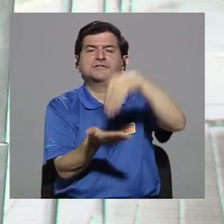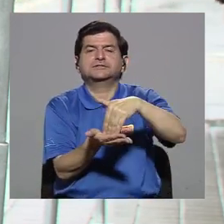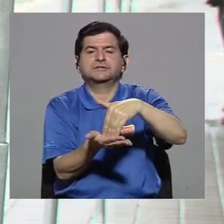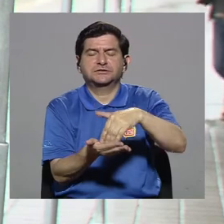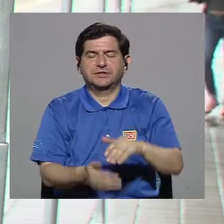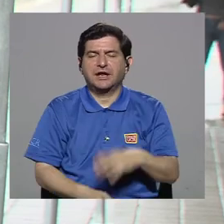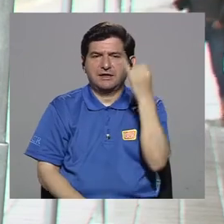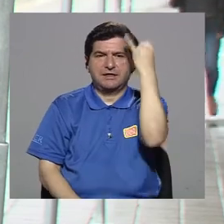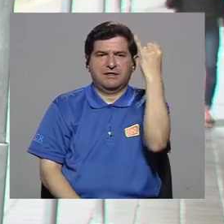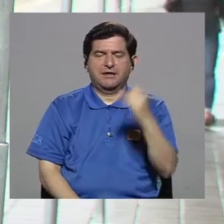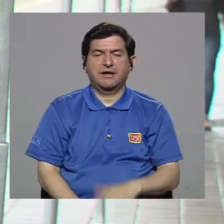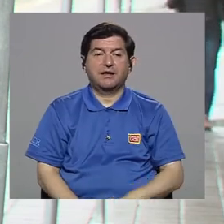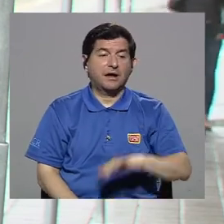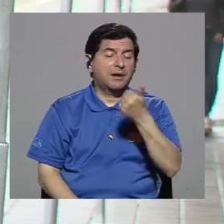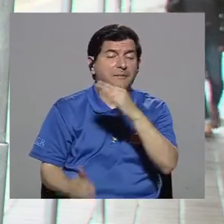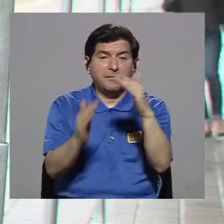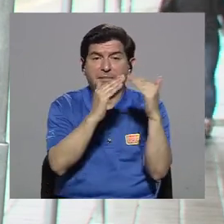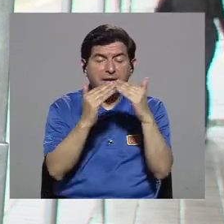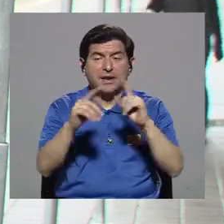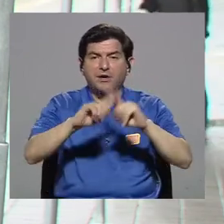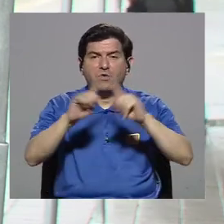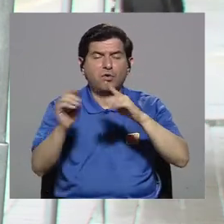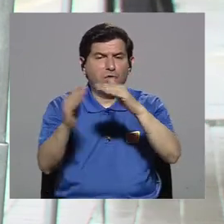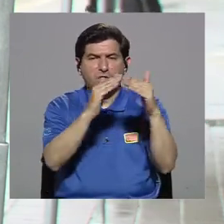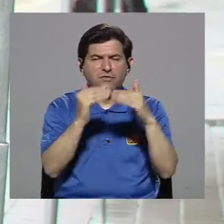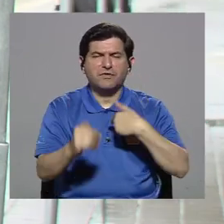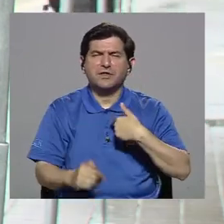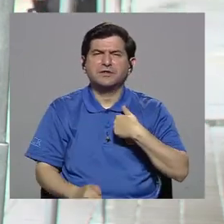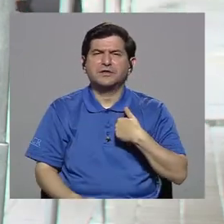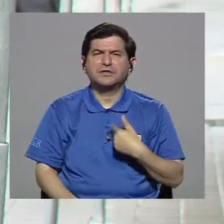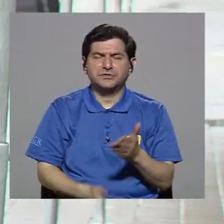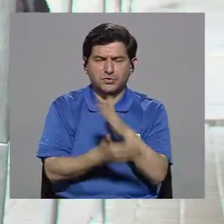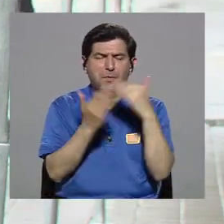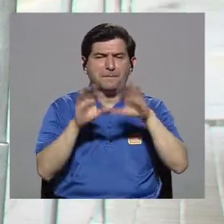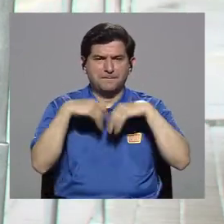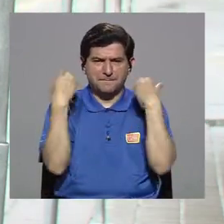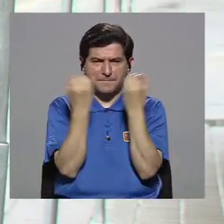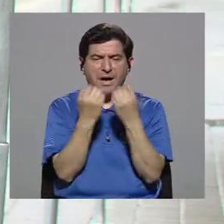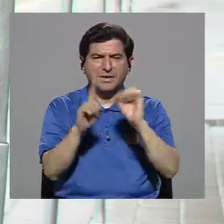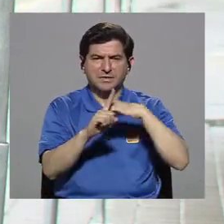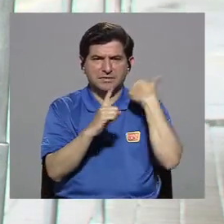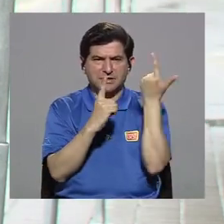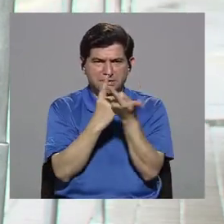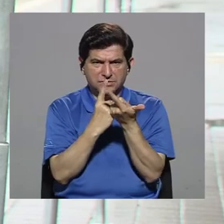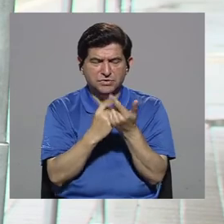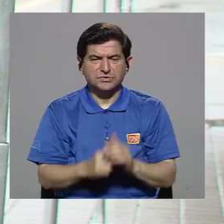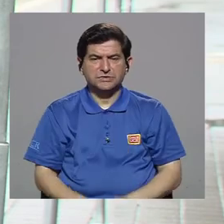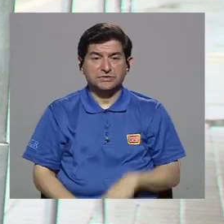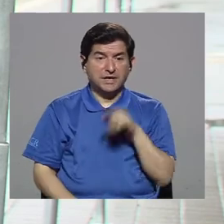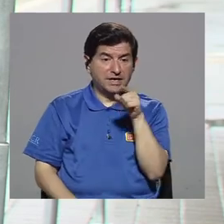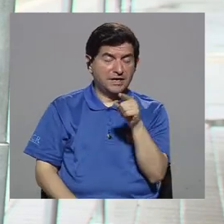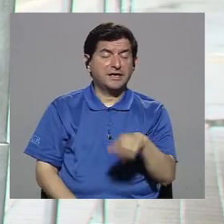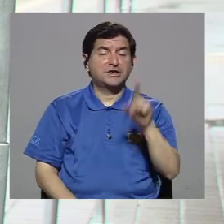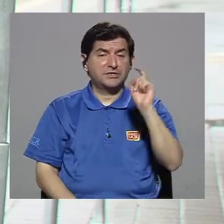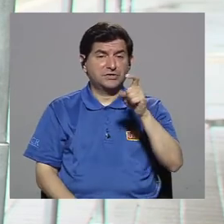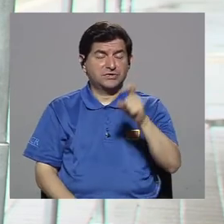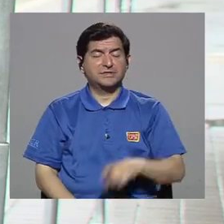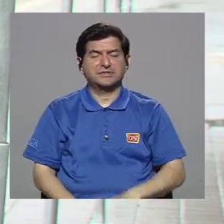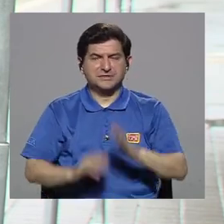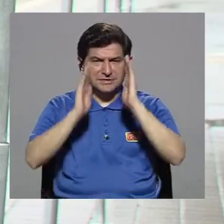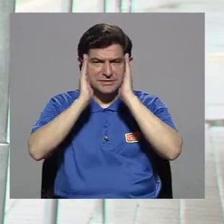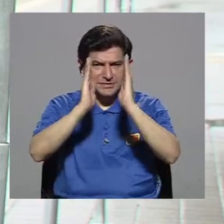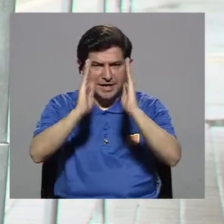poder llevar a otros barrios, otras comunidades, yo vería la parte organizativa y social muy de frente para